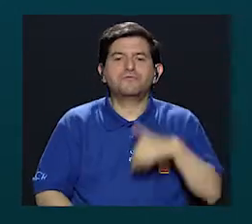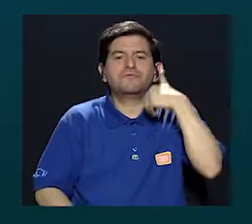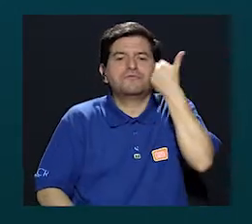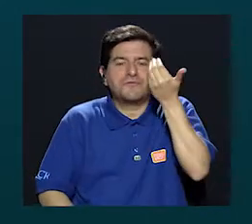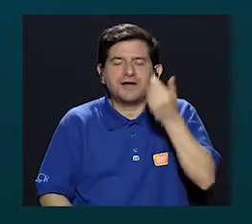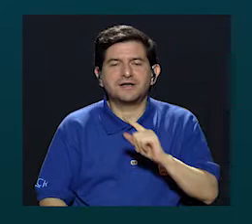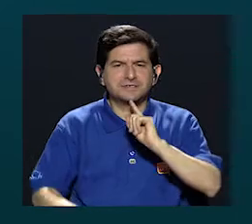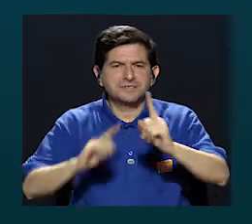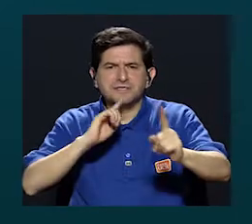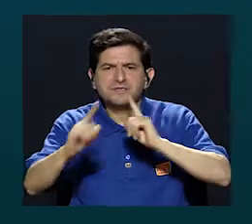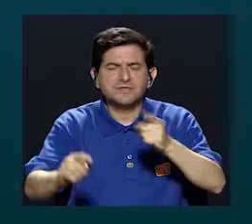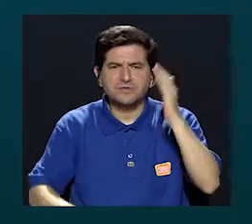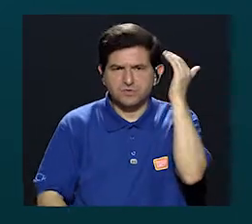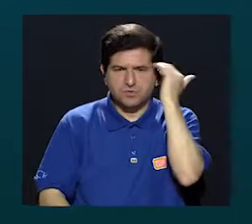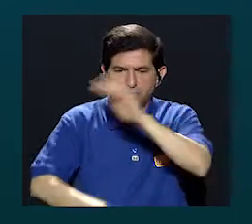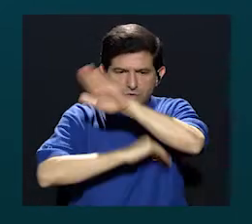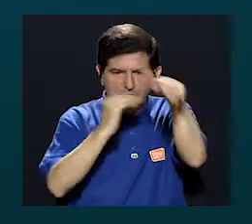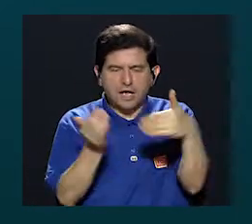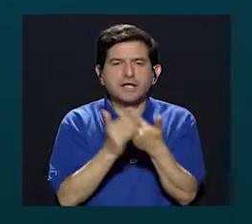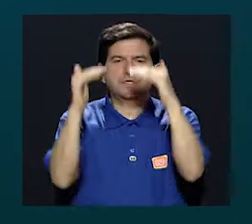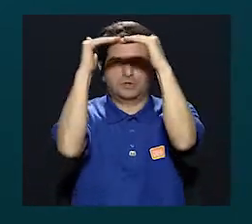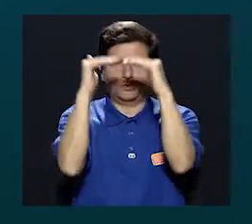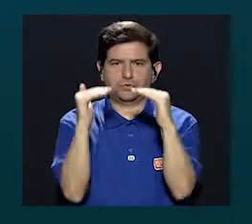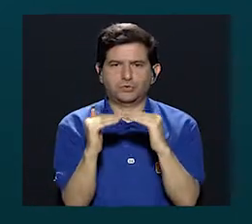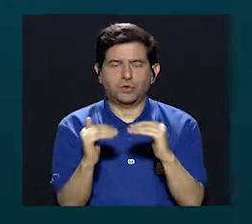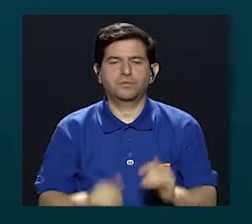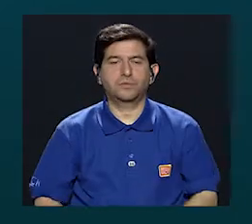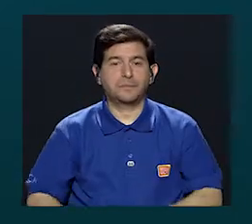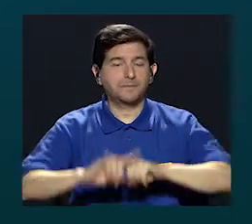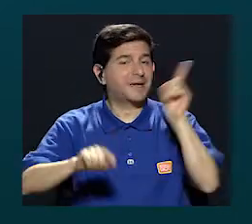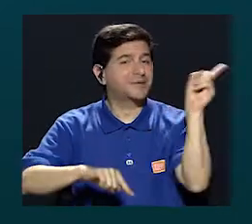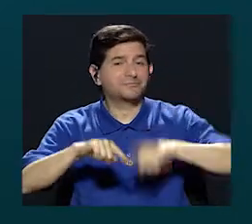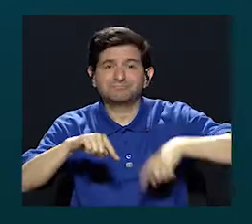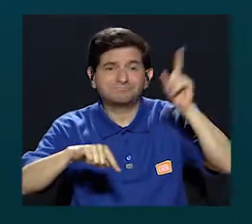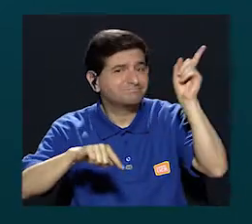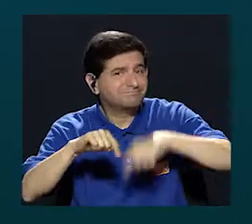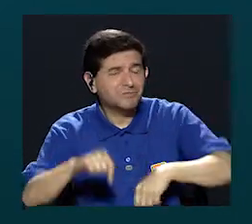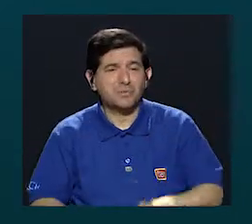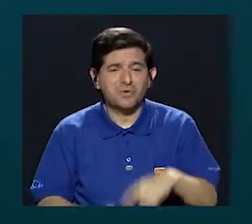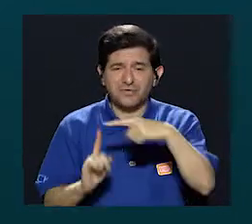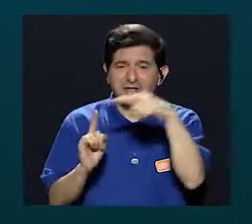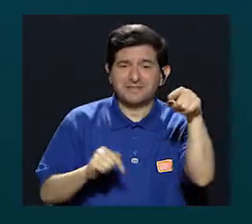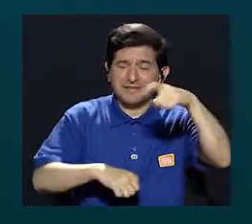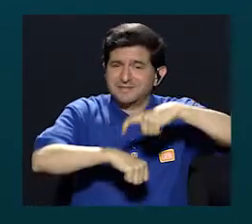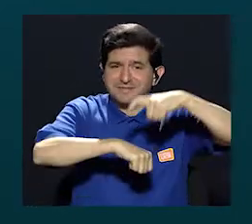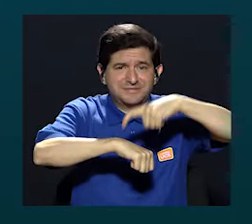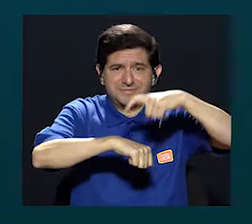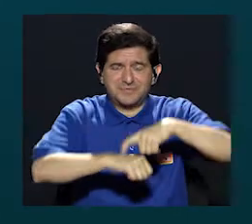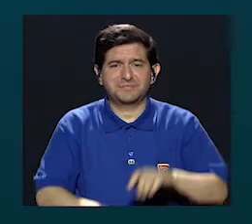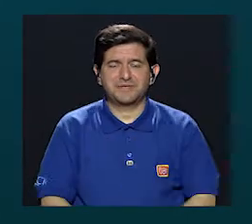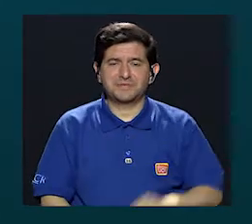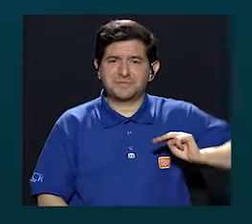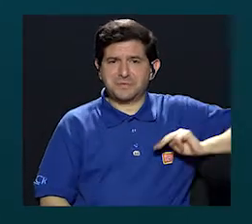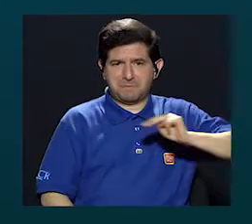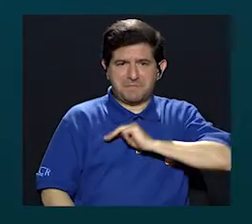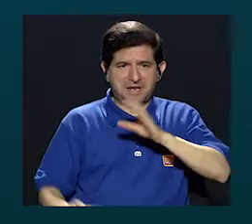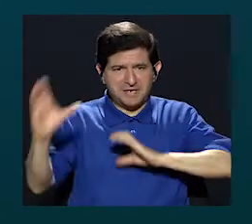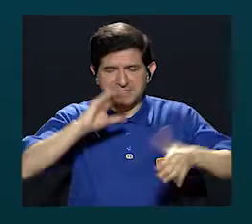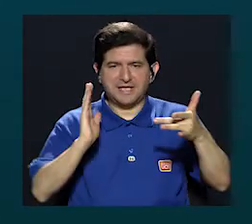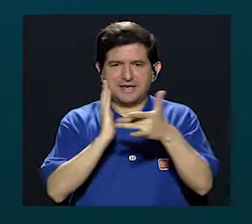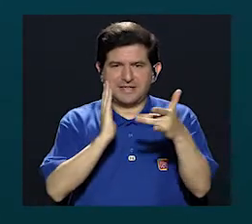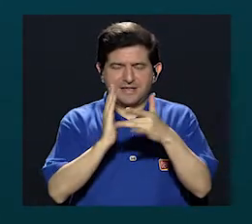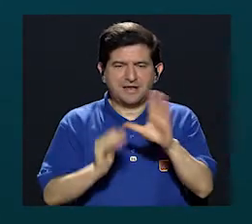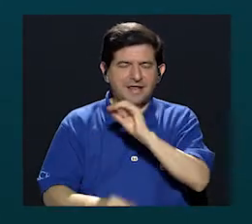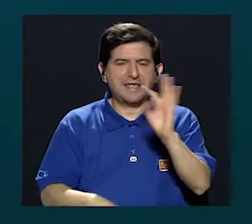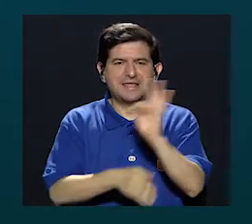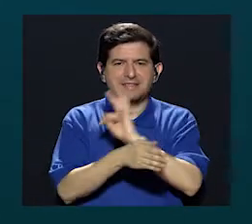la difusión del conocimiento a todos los niveles. No ha sido posible desde ese momento que el Ministerio de Ciencia,